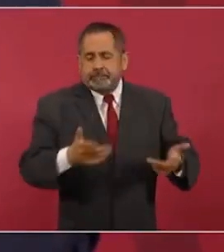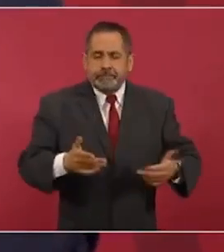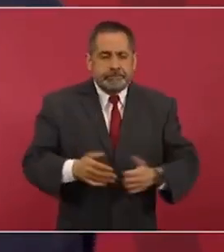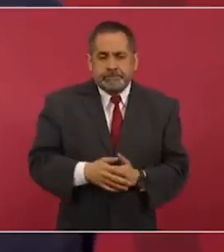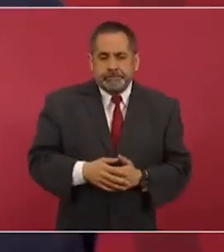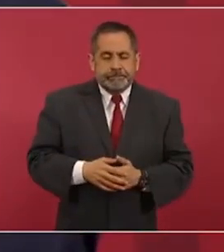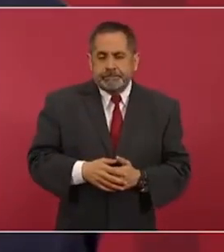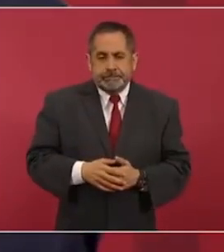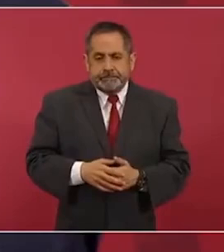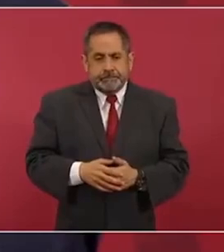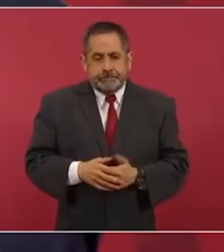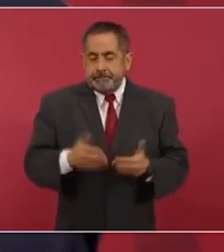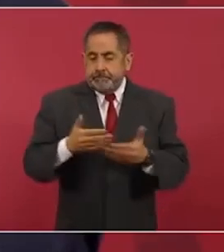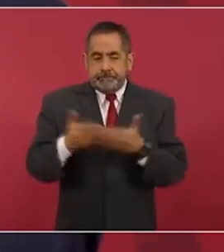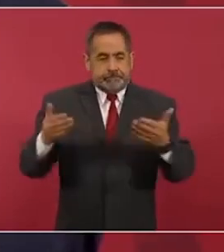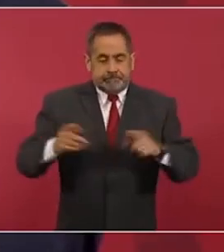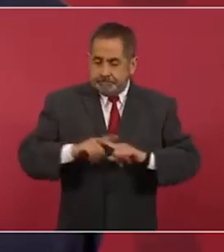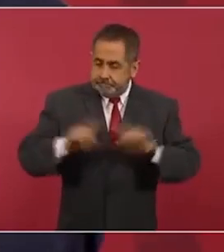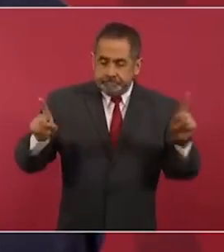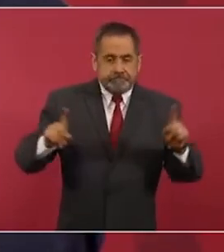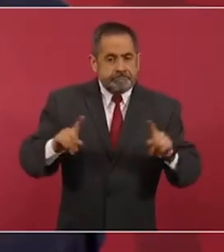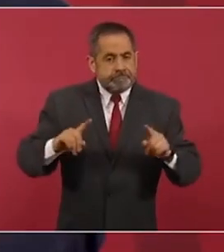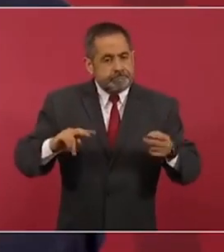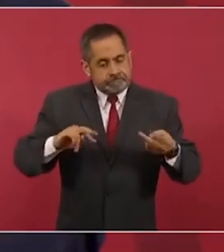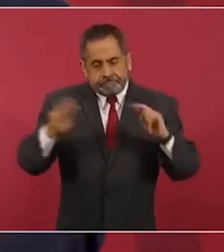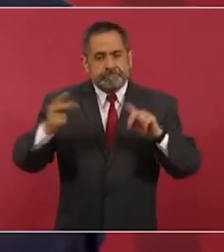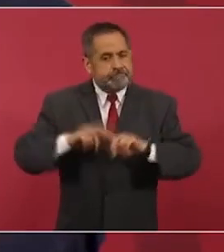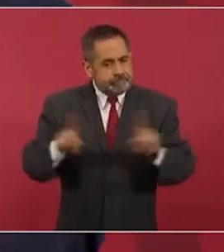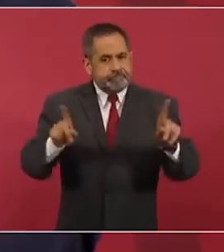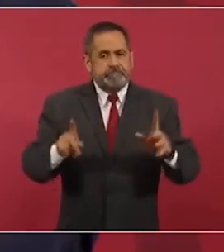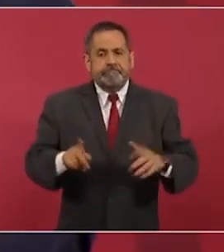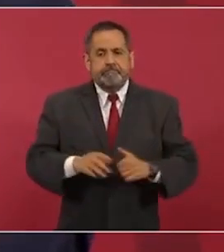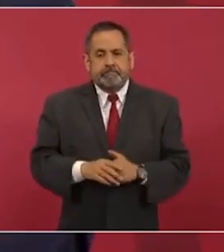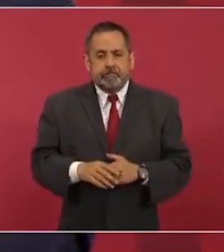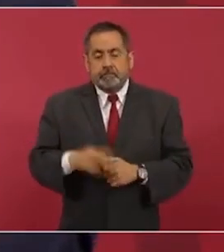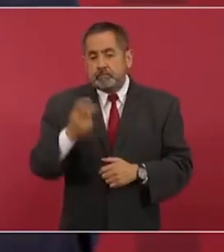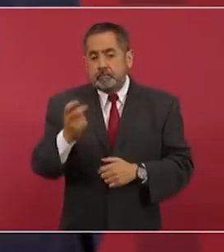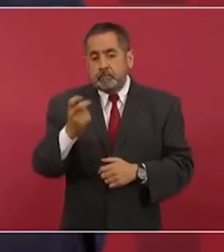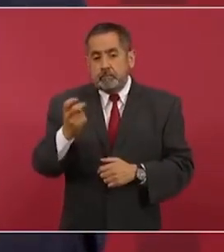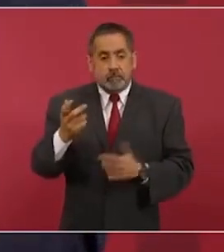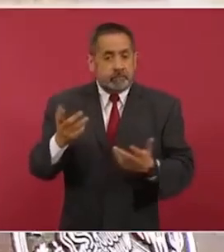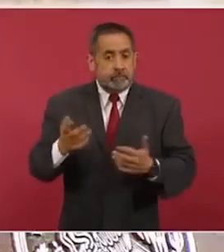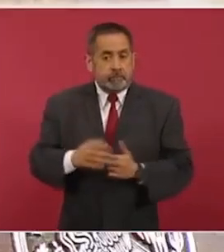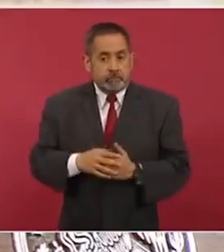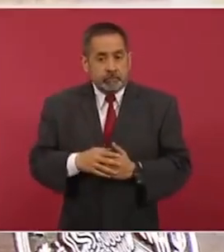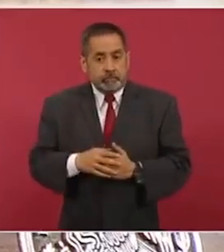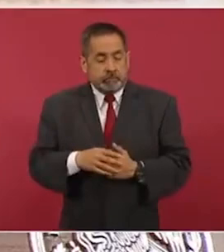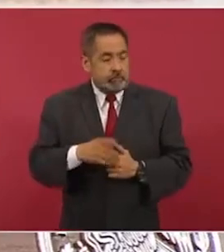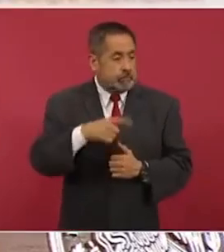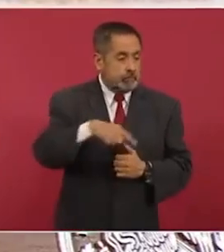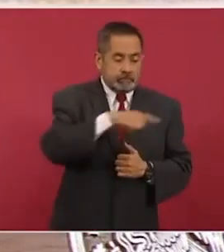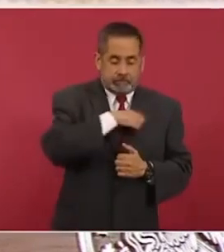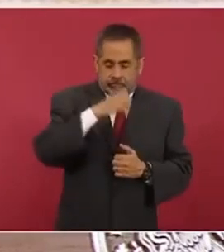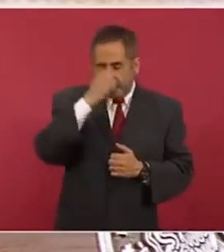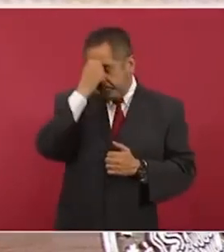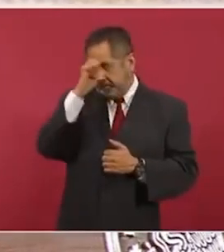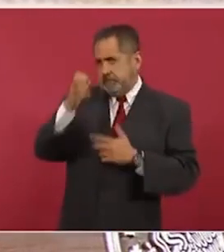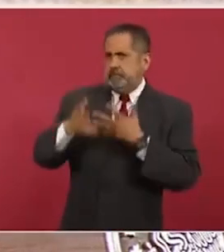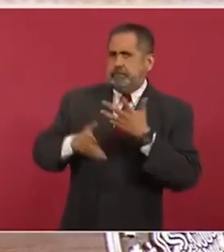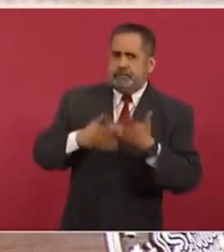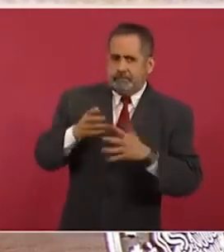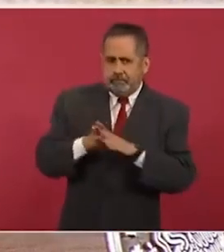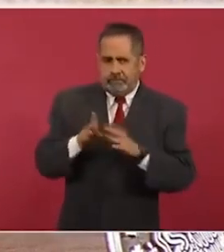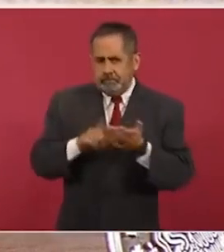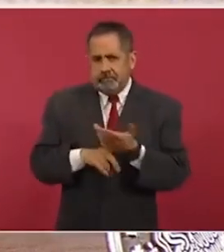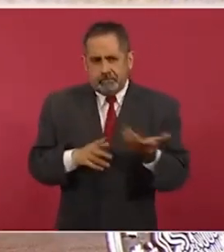entonces ahora es distinto y por eso el desconcierto como se